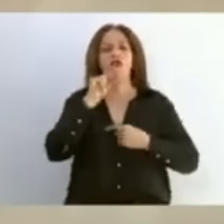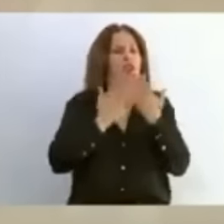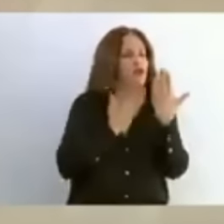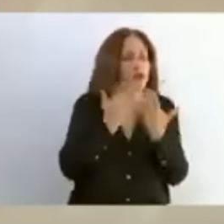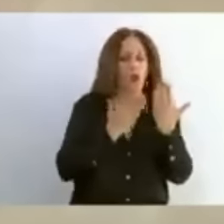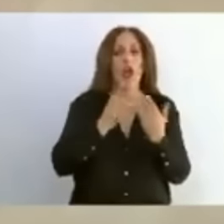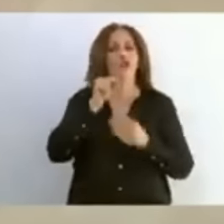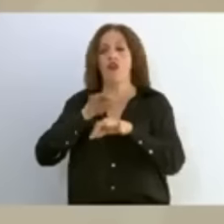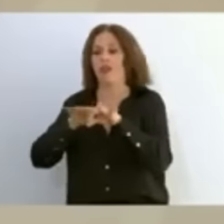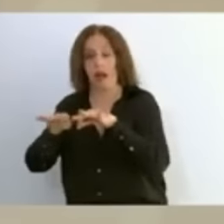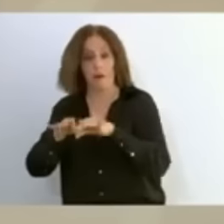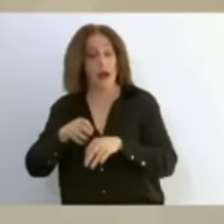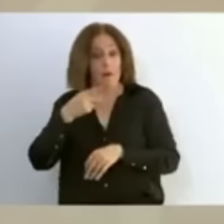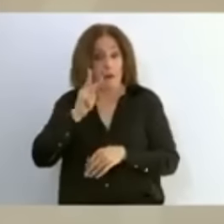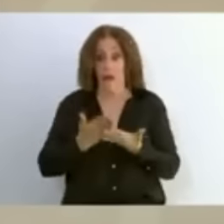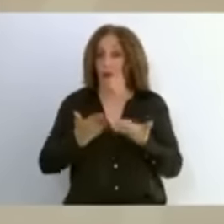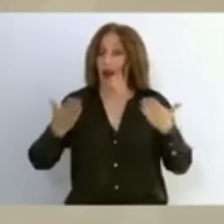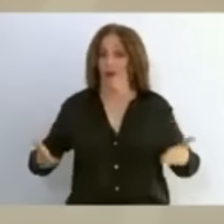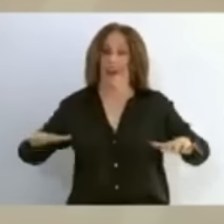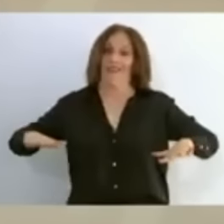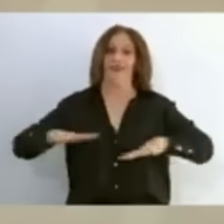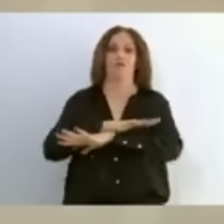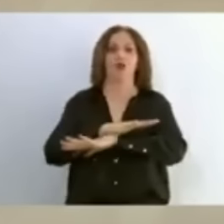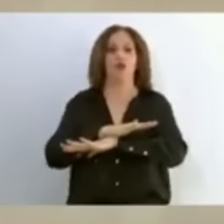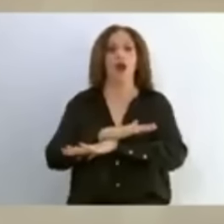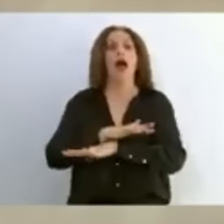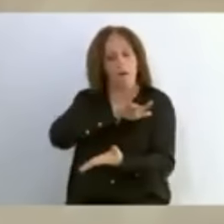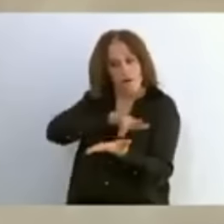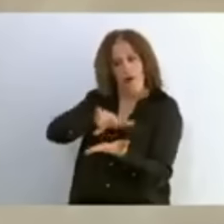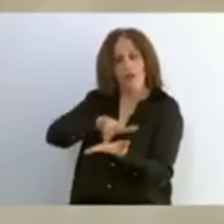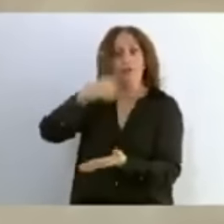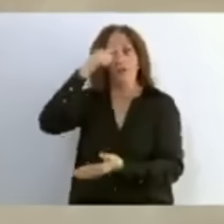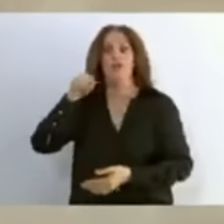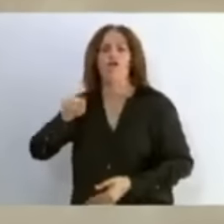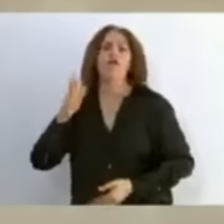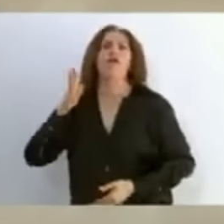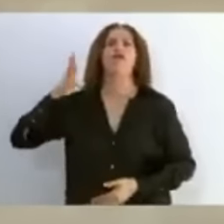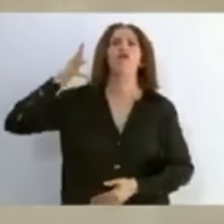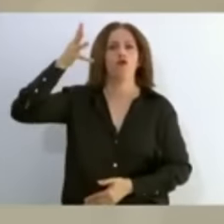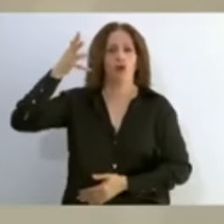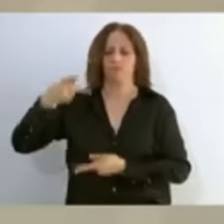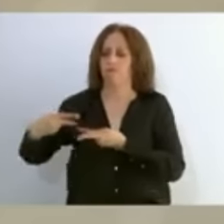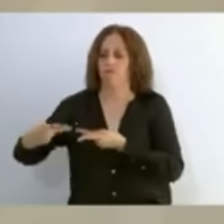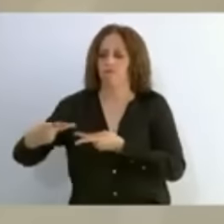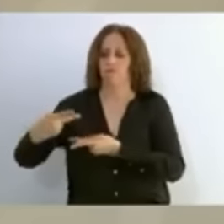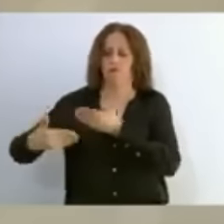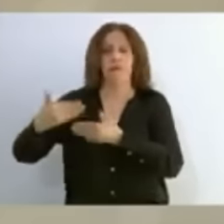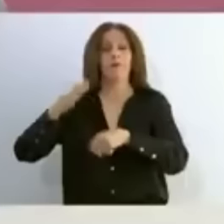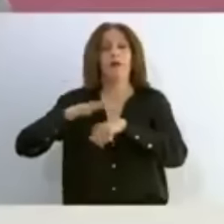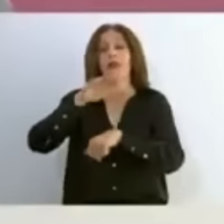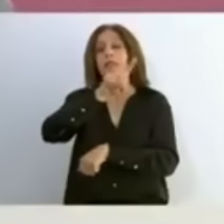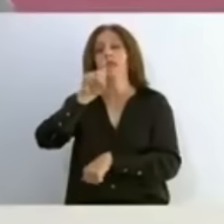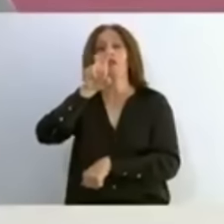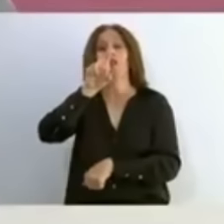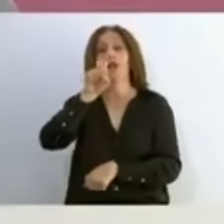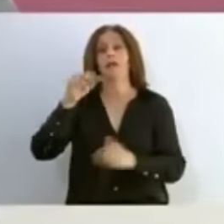se invierte en su futuro. Solo a través de Jóvenes Construyendo el Futuro se han invertido más de 130 mil